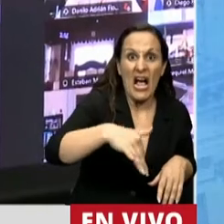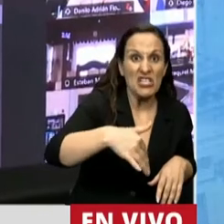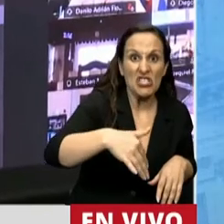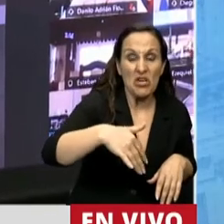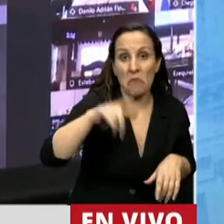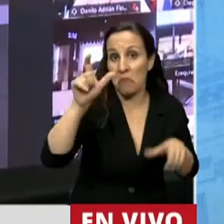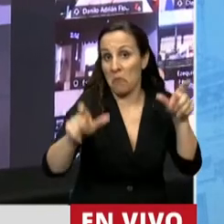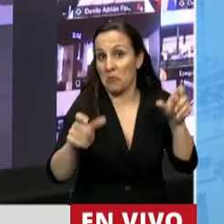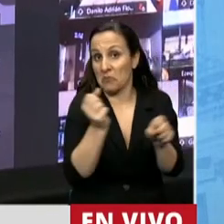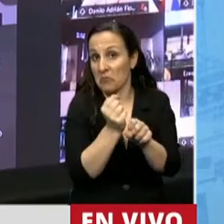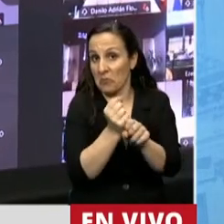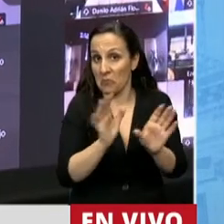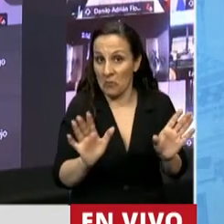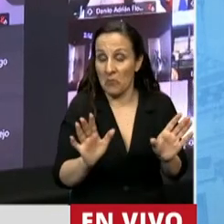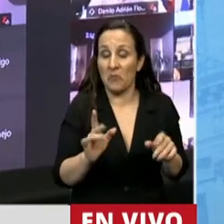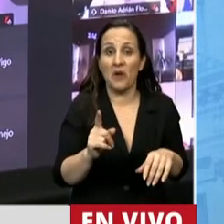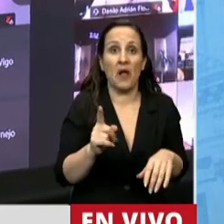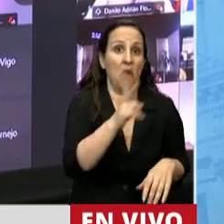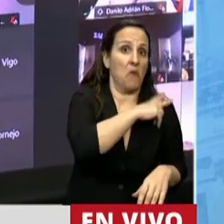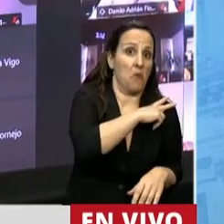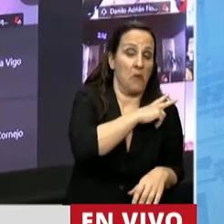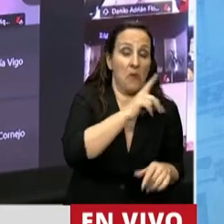trabajador y trabajadora y su coordinado,